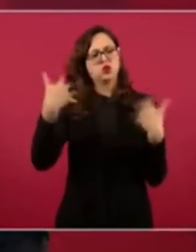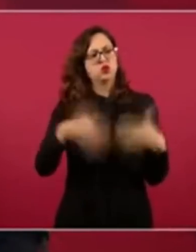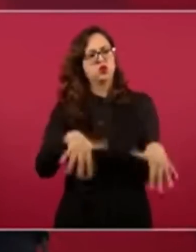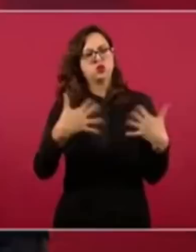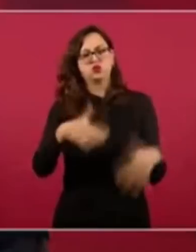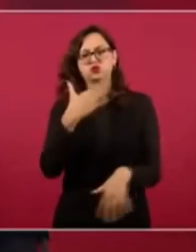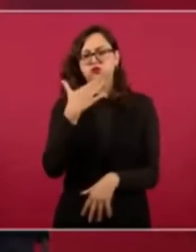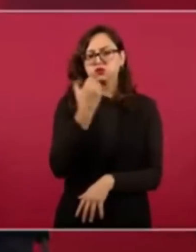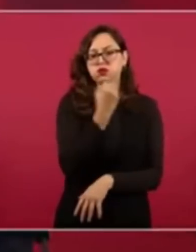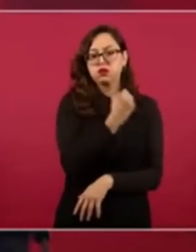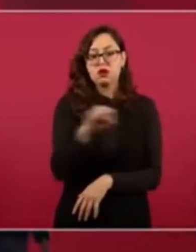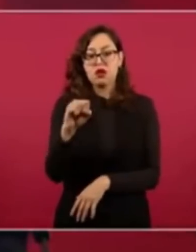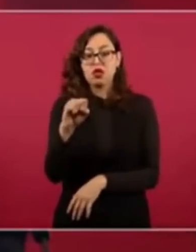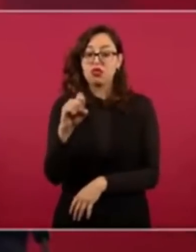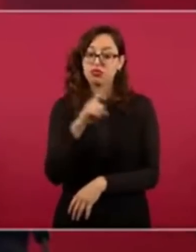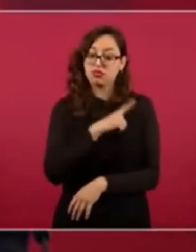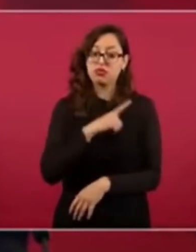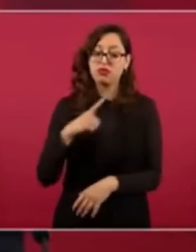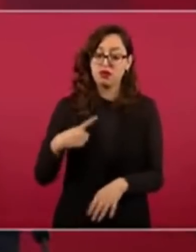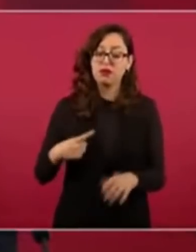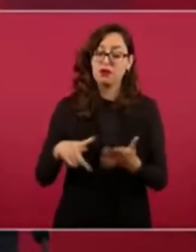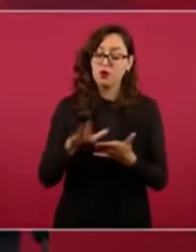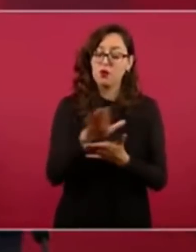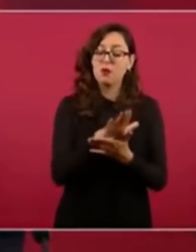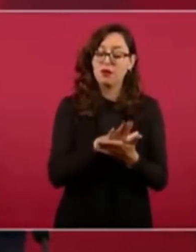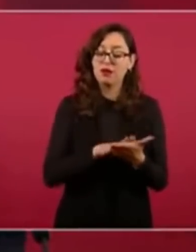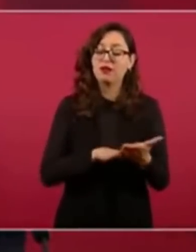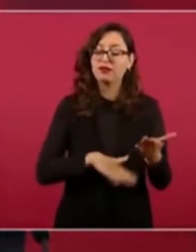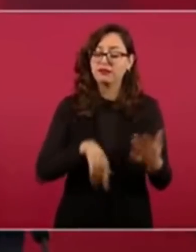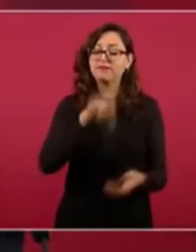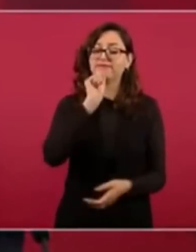se debe actuar con humildad,